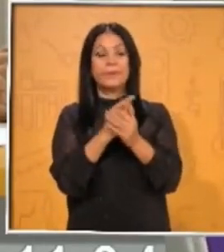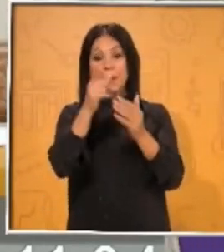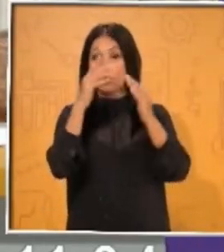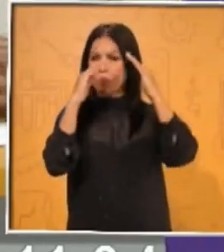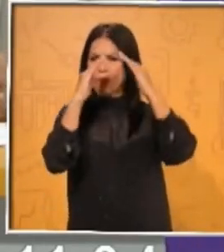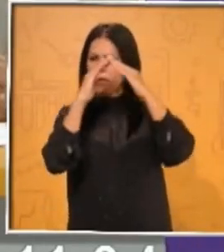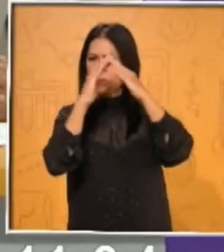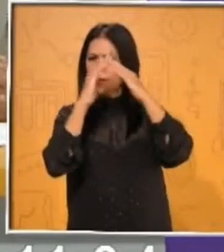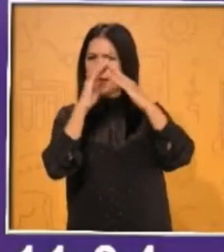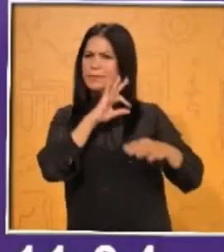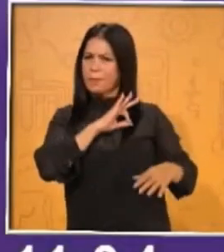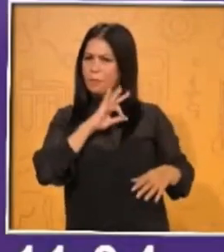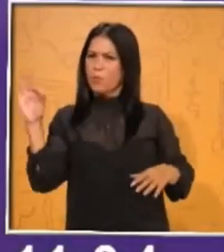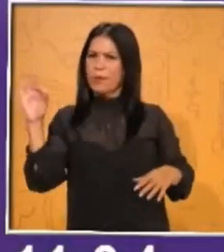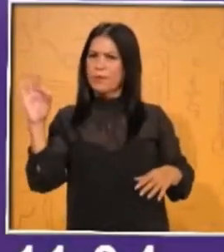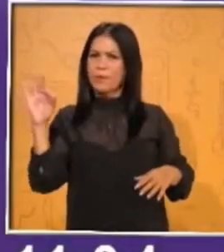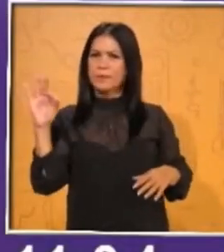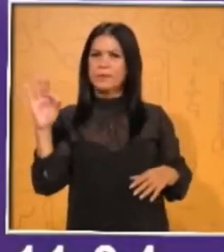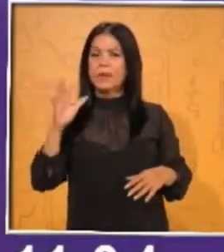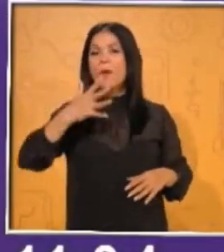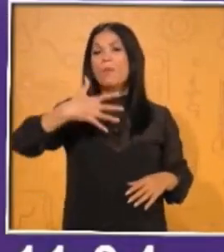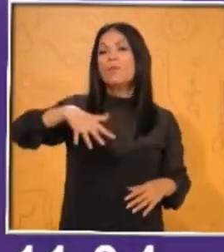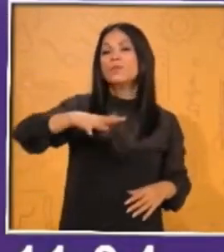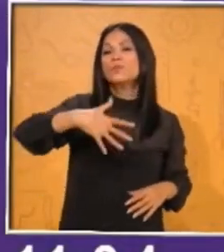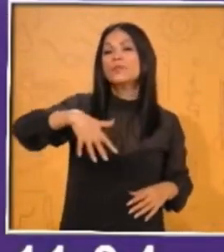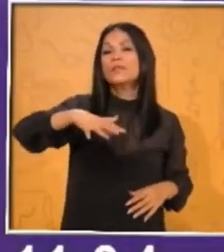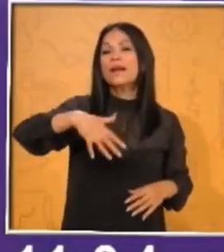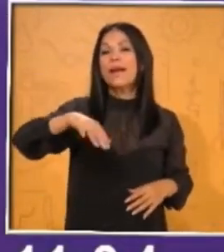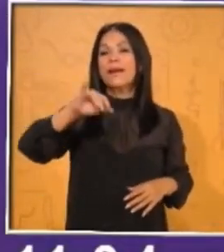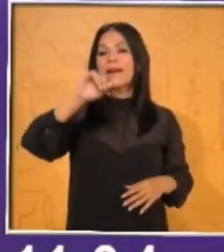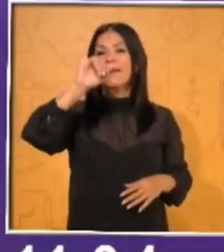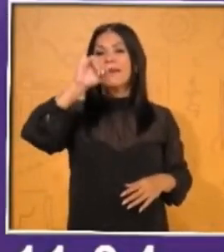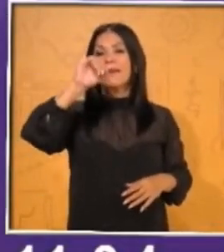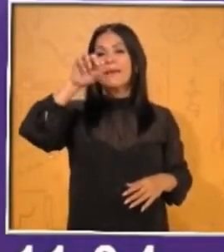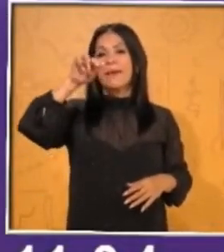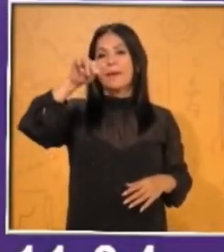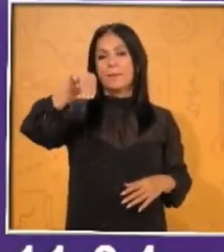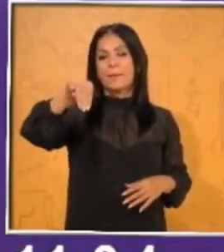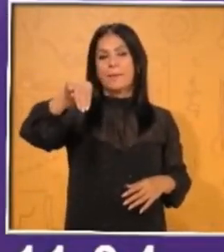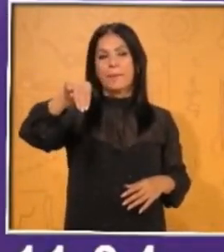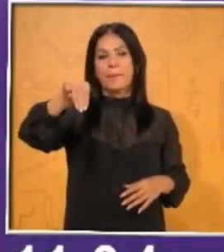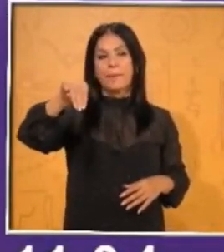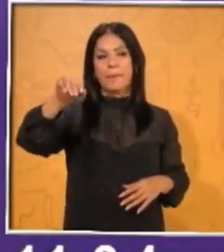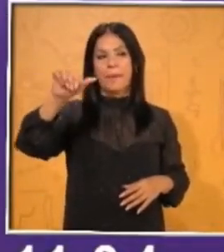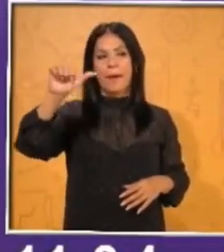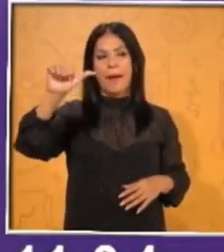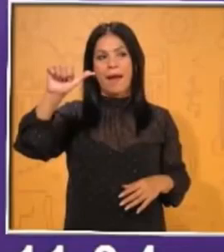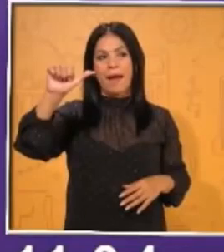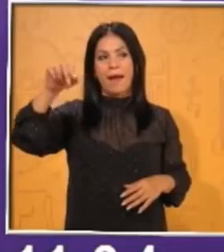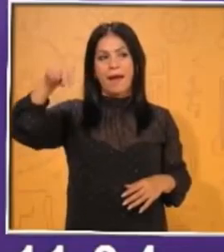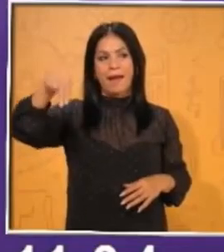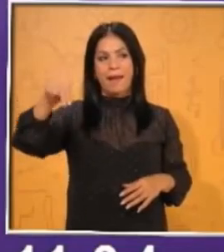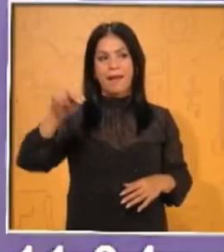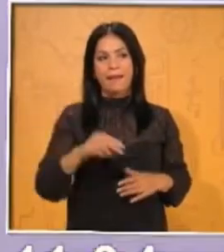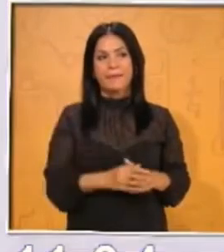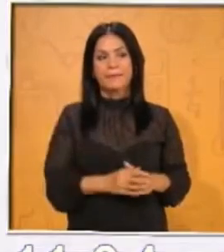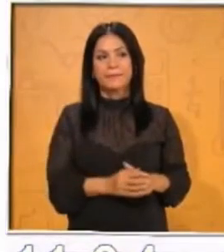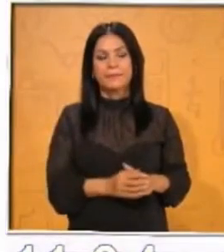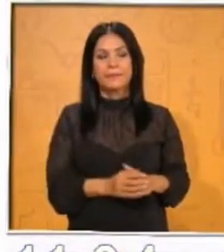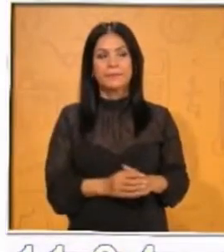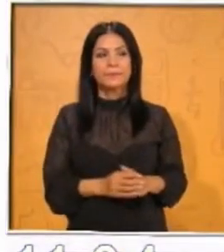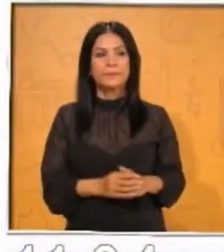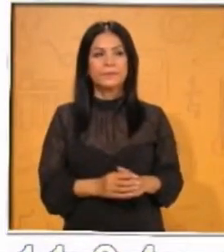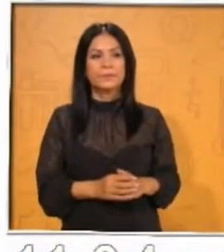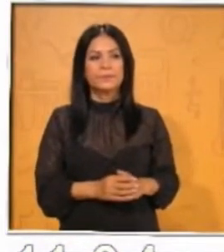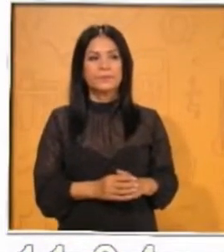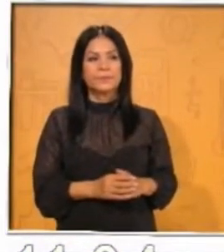casa. Y bueno, antes de irnos al corte, vamos a revisar cada una nuevamente de las imágenes, ¿sí? Y pues estar repasando los